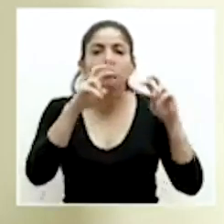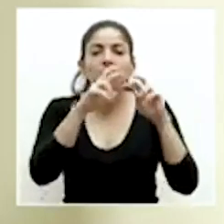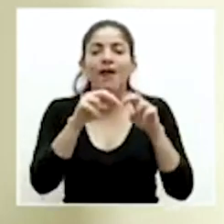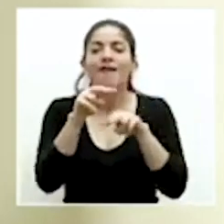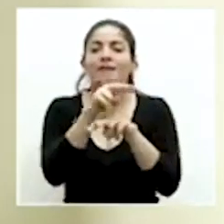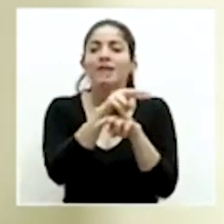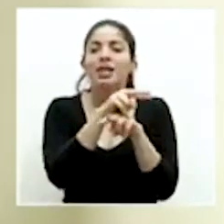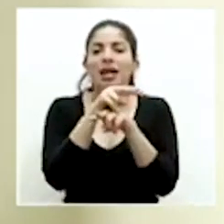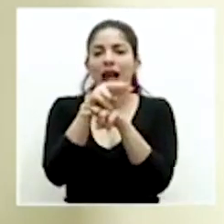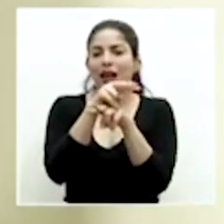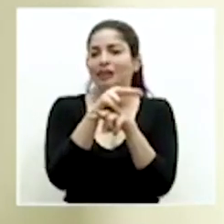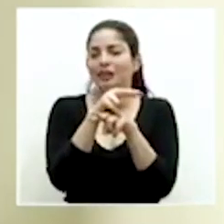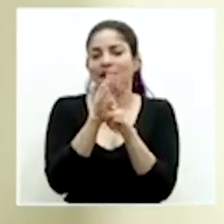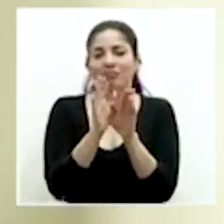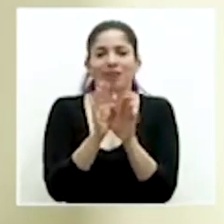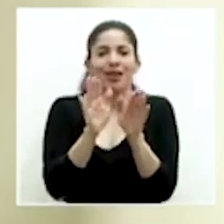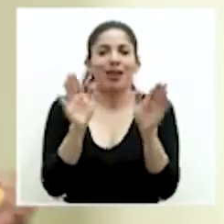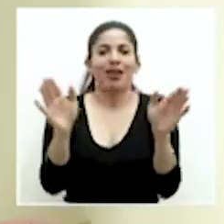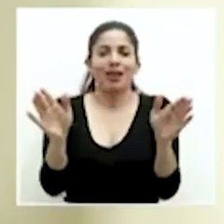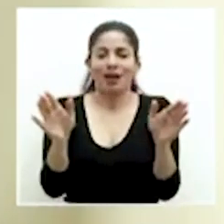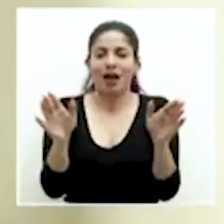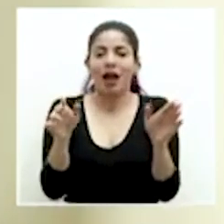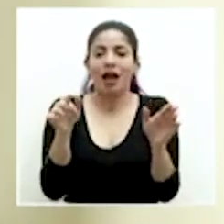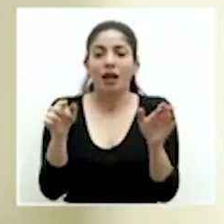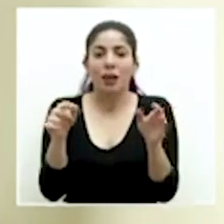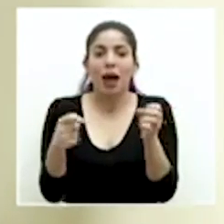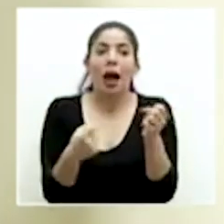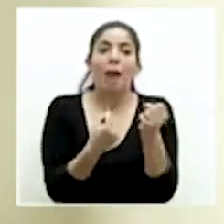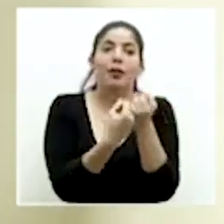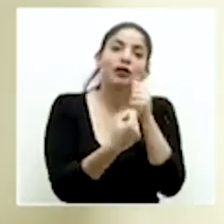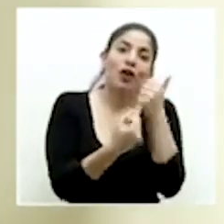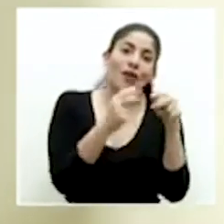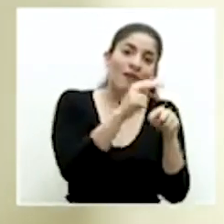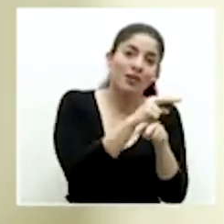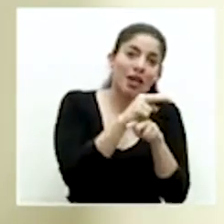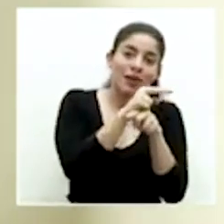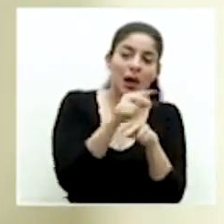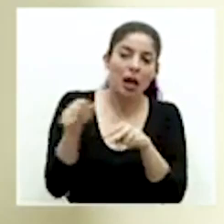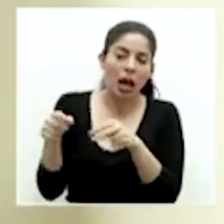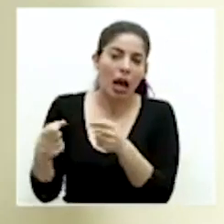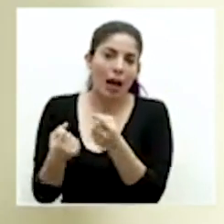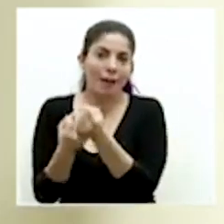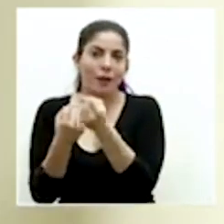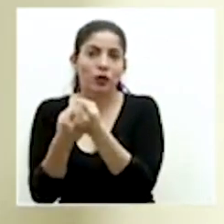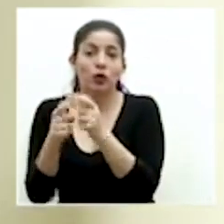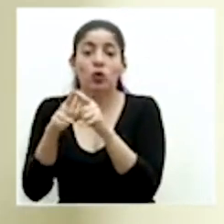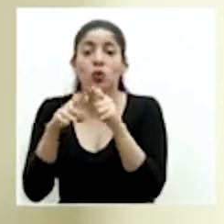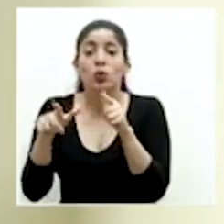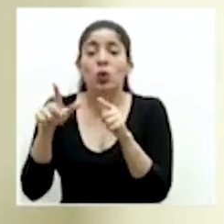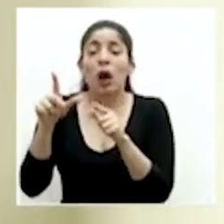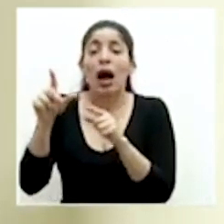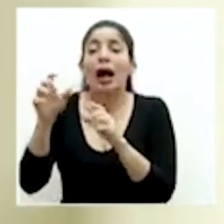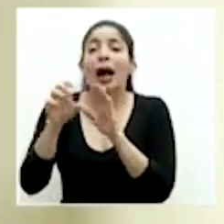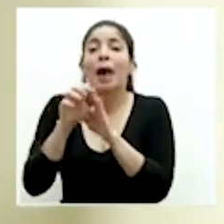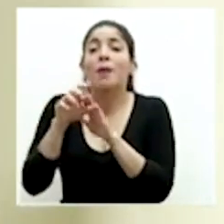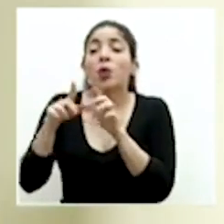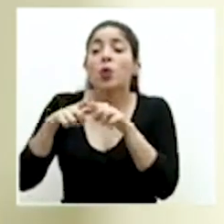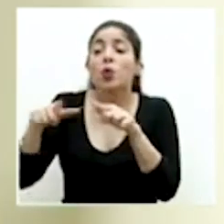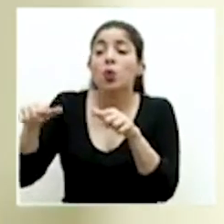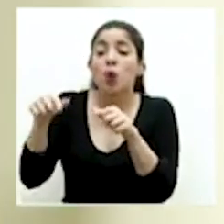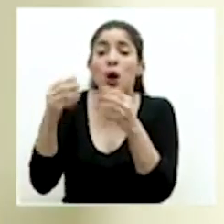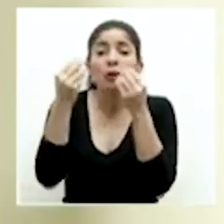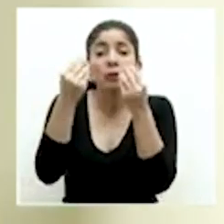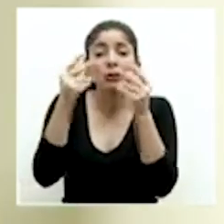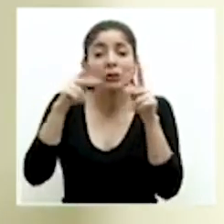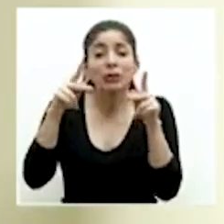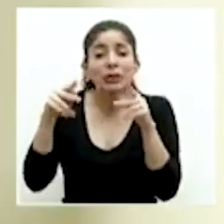vigilancia implementada de forma complementaria a las otras vigilancias que permiten zonas que tienen una alta densidad